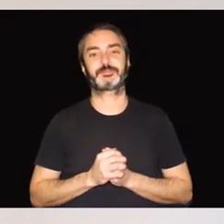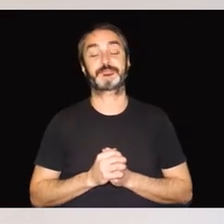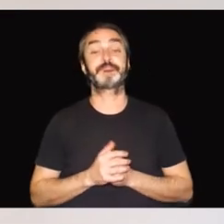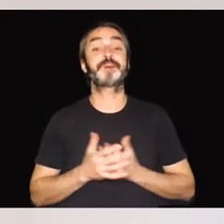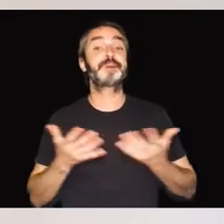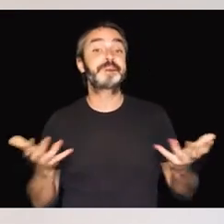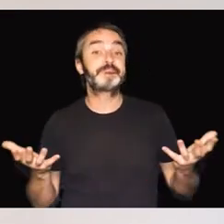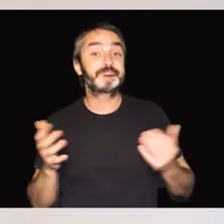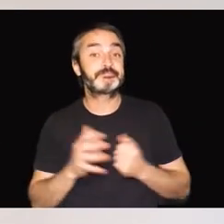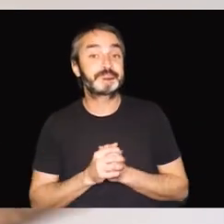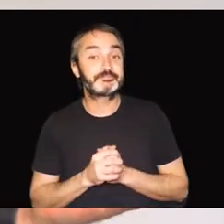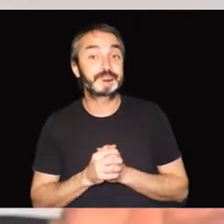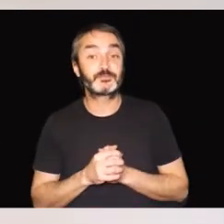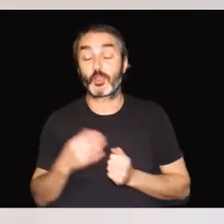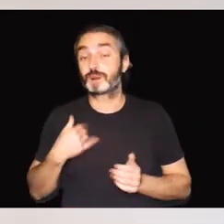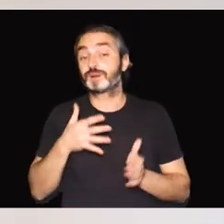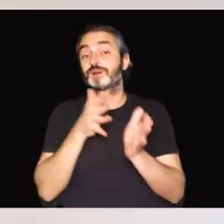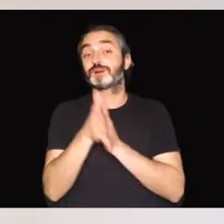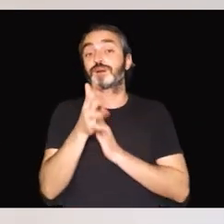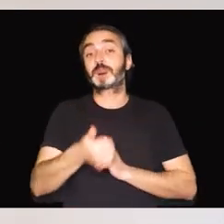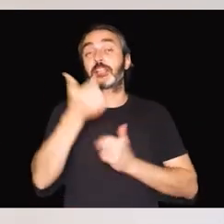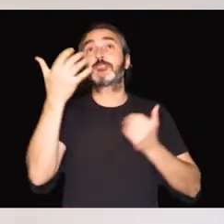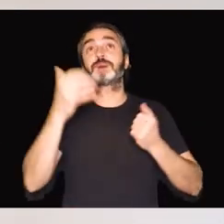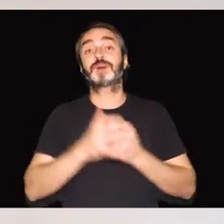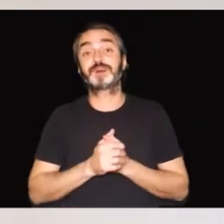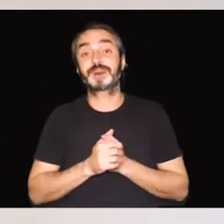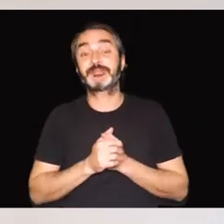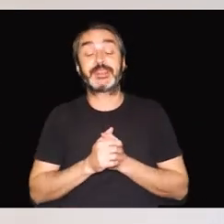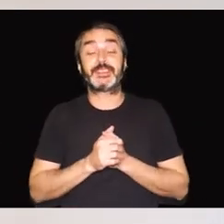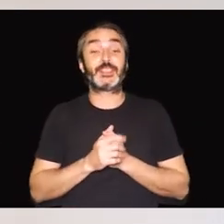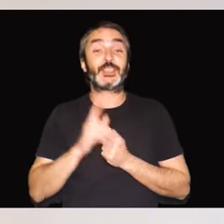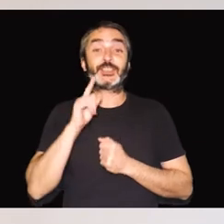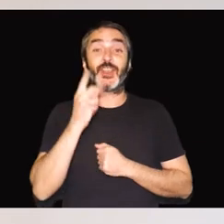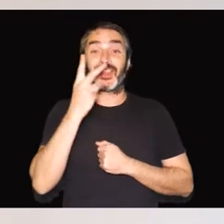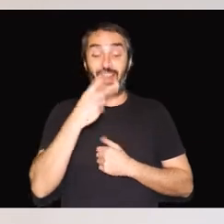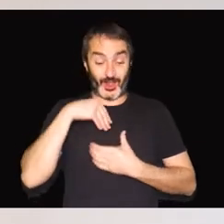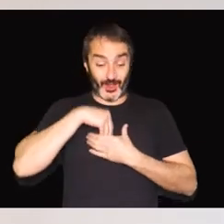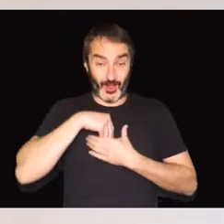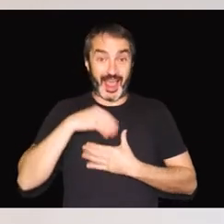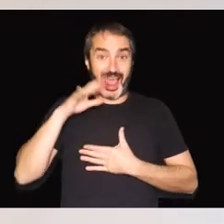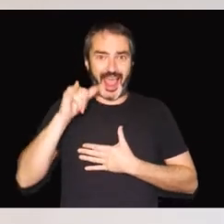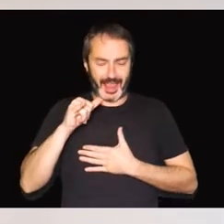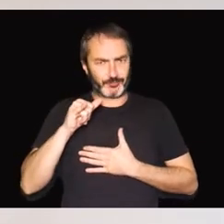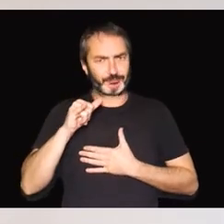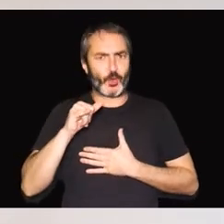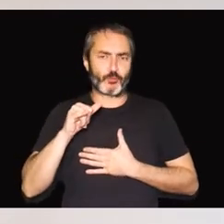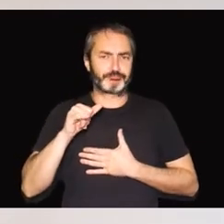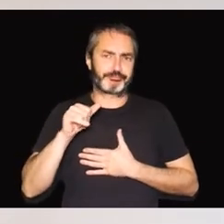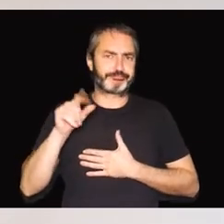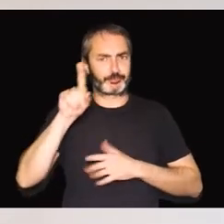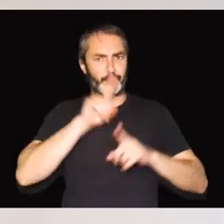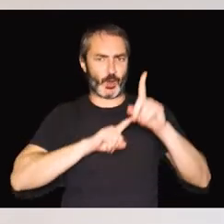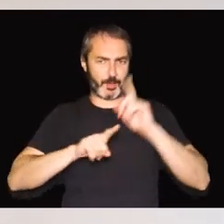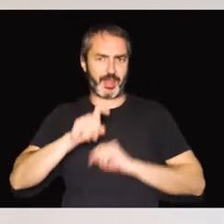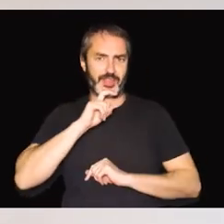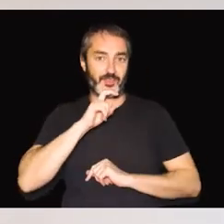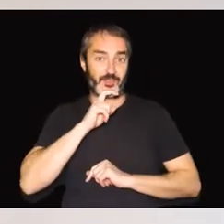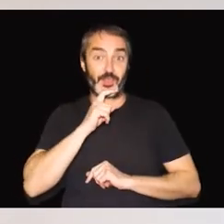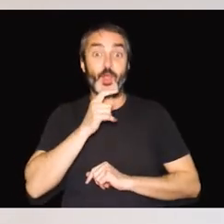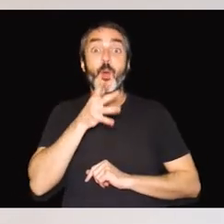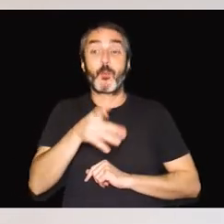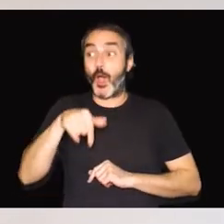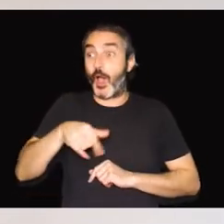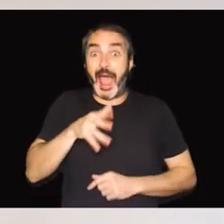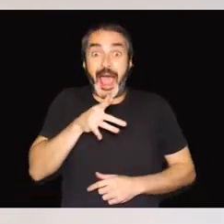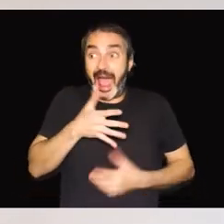Bien, ¿qué os voy a decir? Vivir con sordoceguera puede ser complicado, especialmente en un mundo que depende en gran medida de la